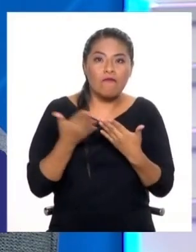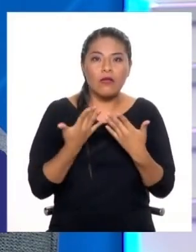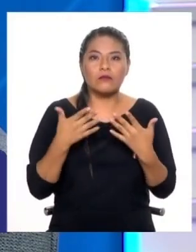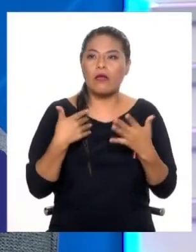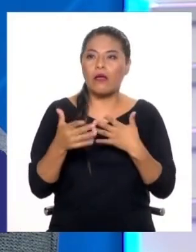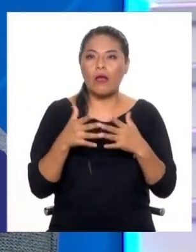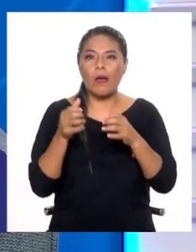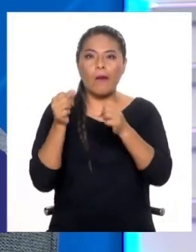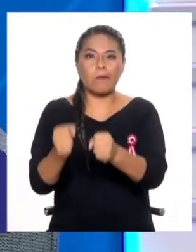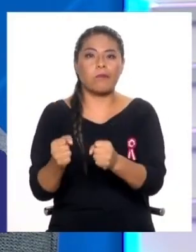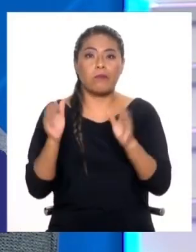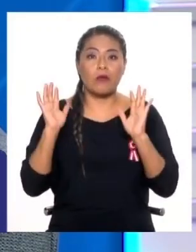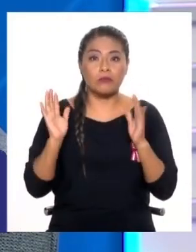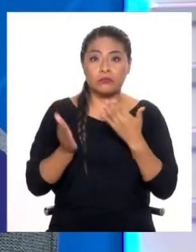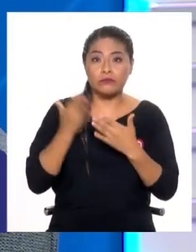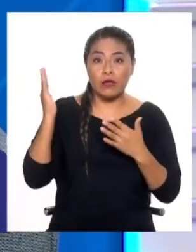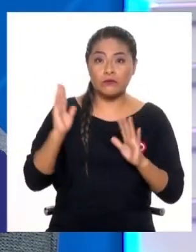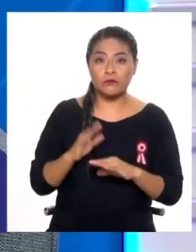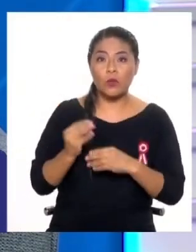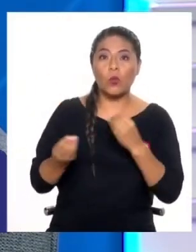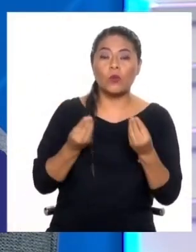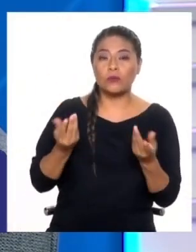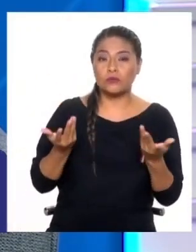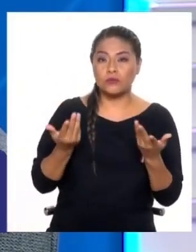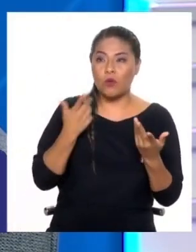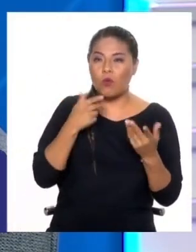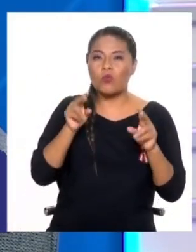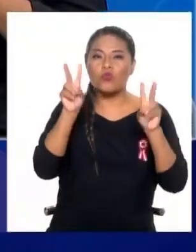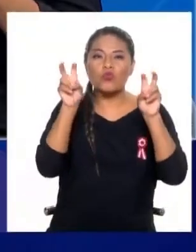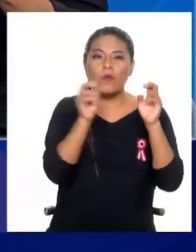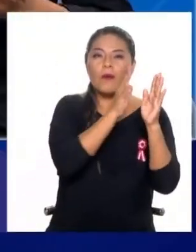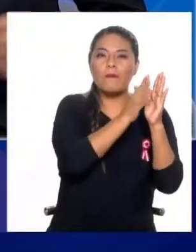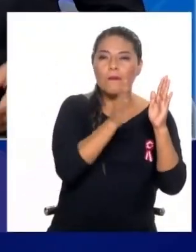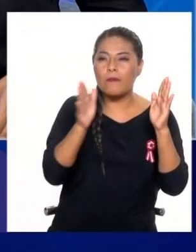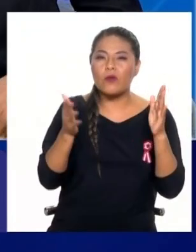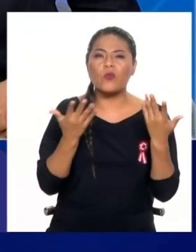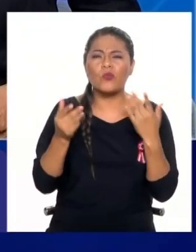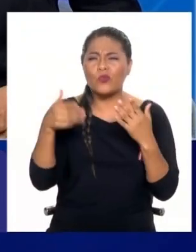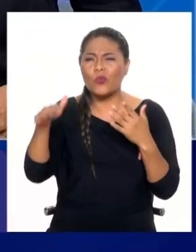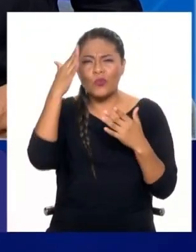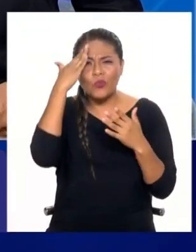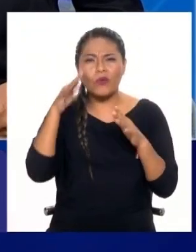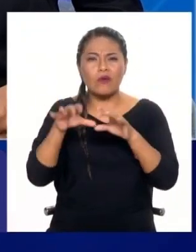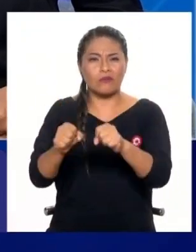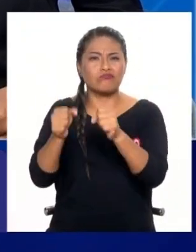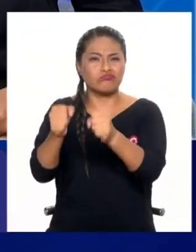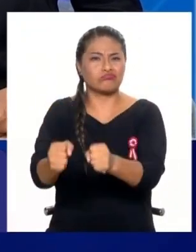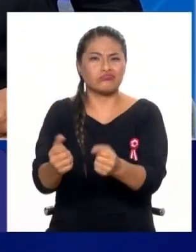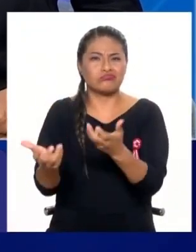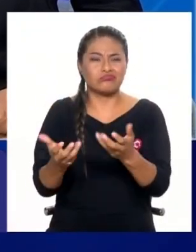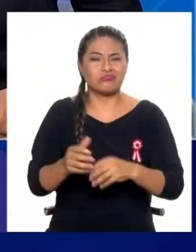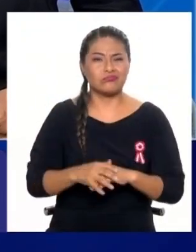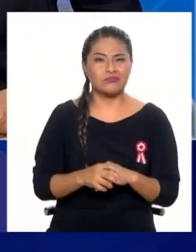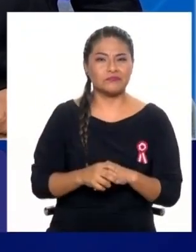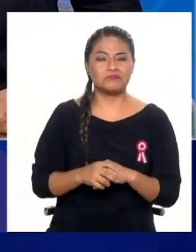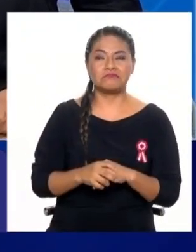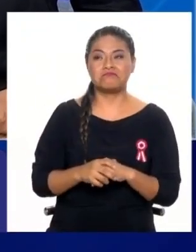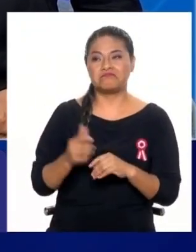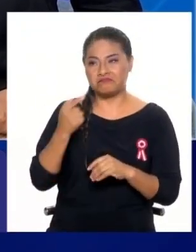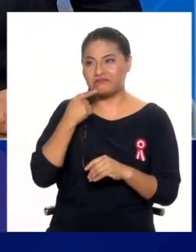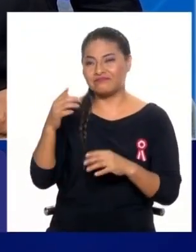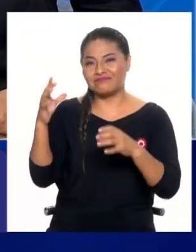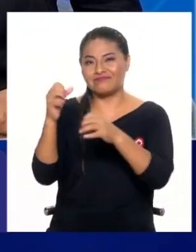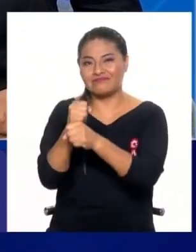produce el tráfico? ¿Hay un interín que deberíamos conocer, un proceso? ¿Cómo se hace esto? Sí, mira, yo resumiría en tres factores